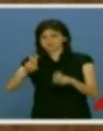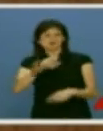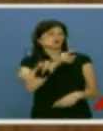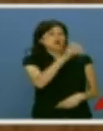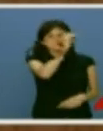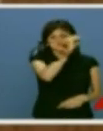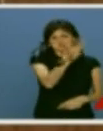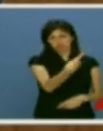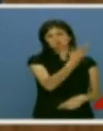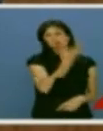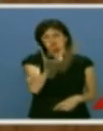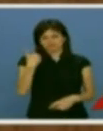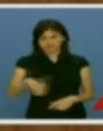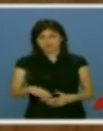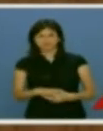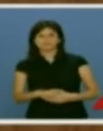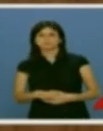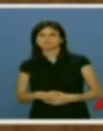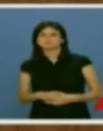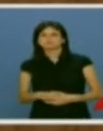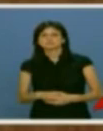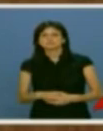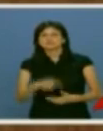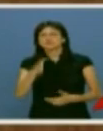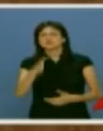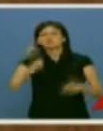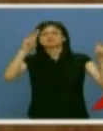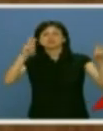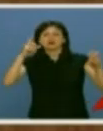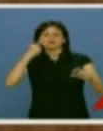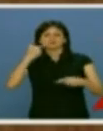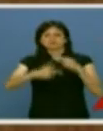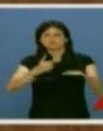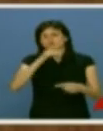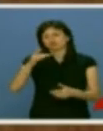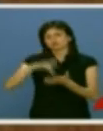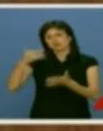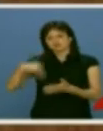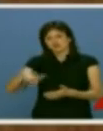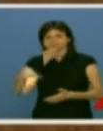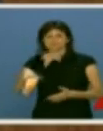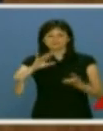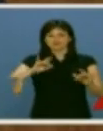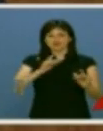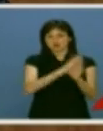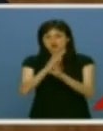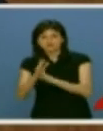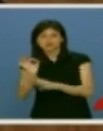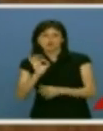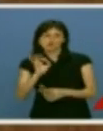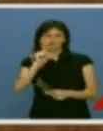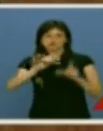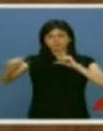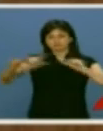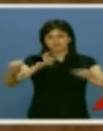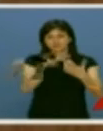y la nuestra. Hablaremos también de los grandes clásicos, clásicos por fracasados, como la ordenación del territorio, la lucha contra la despoblación